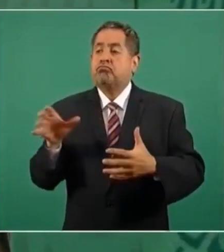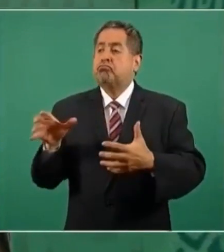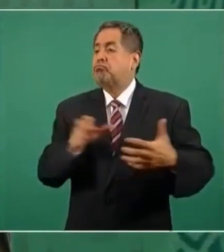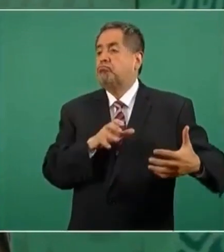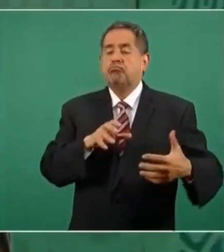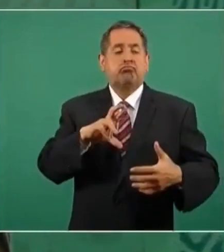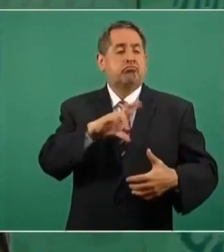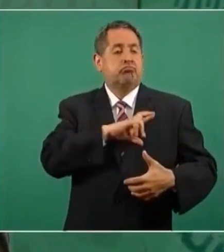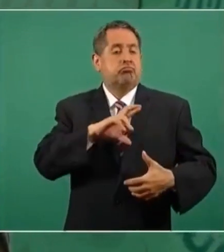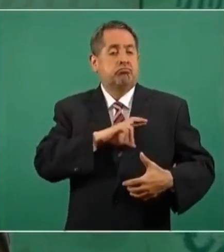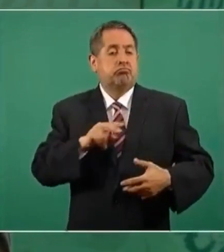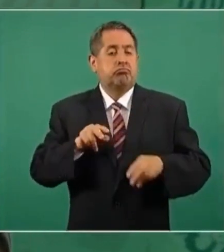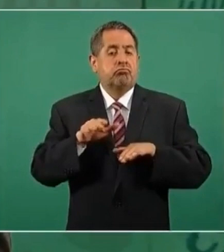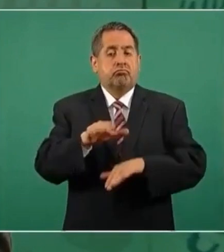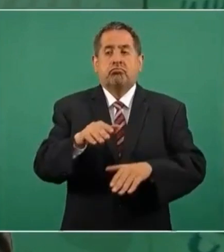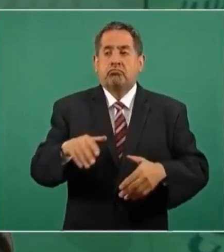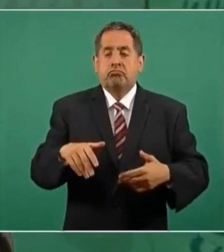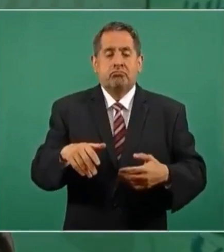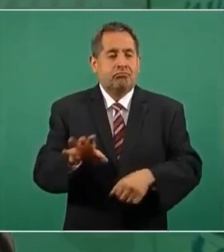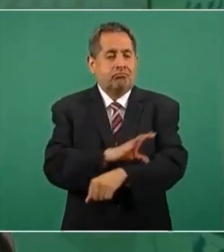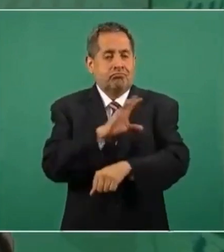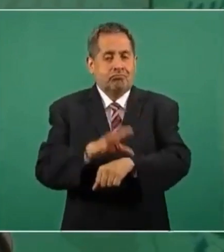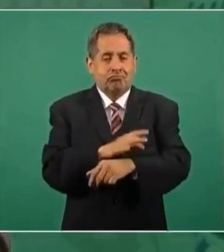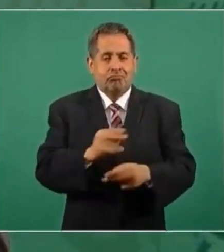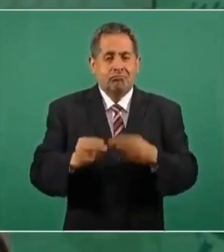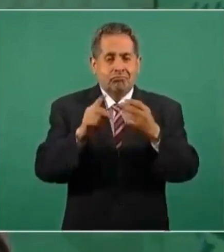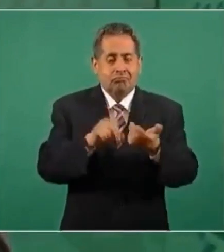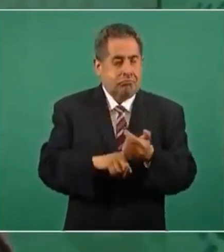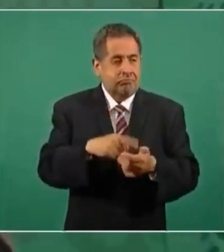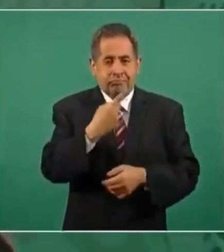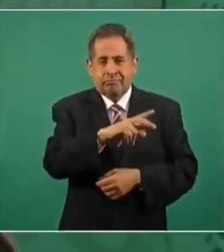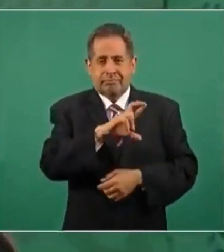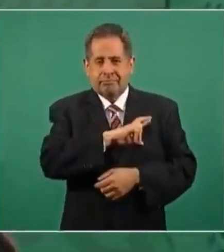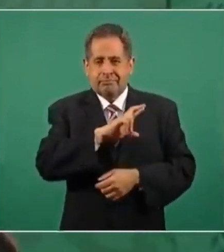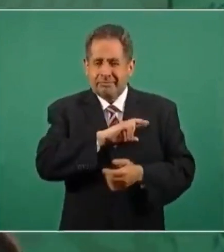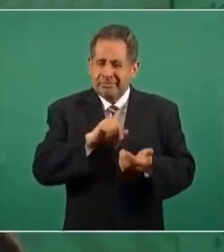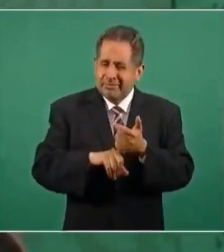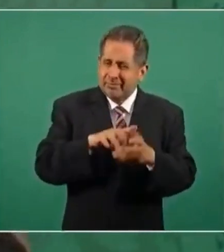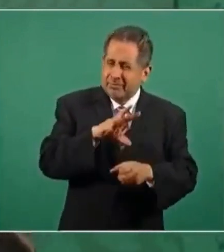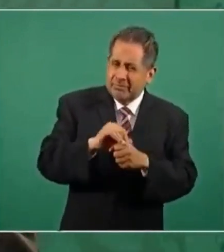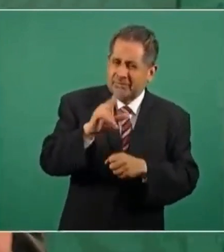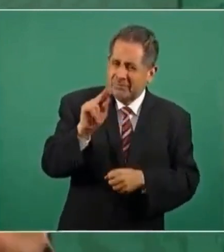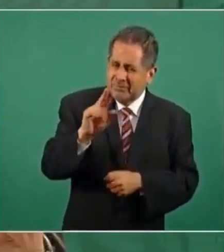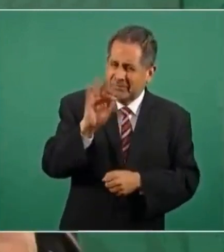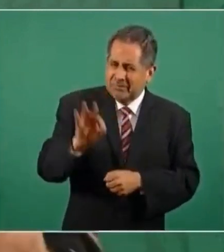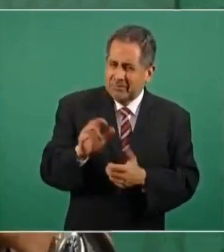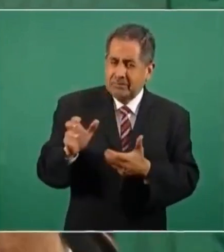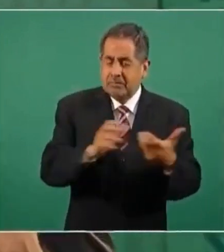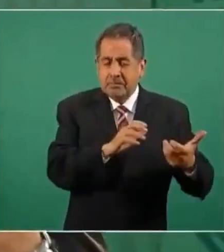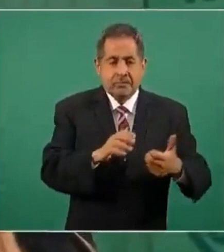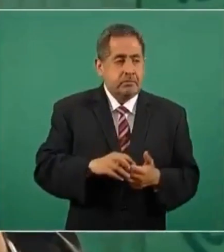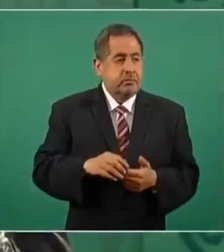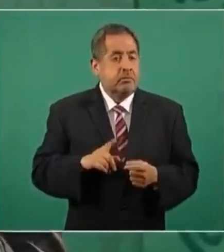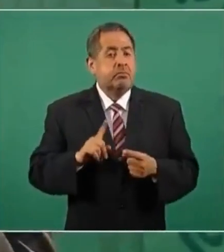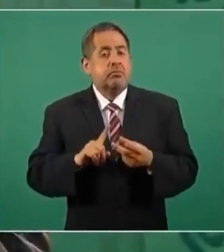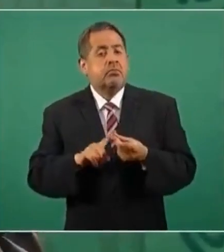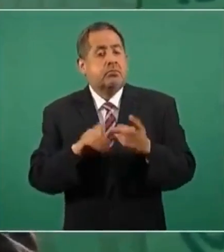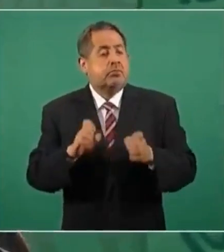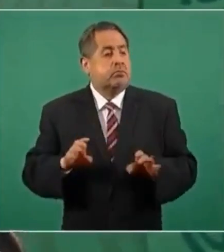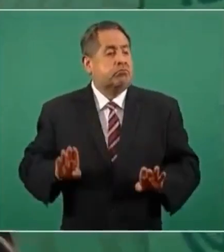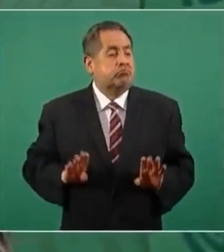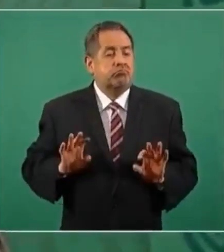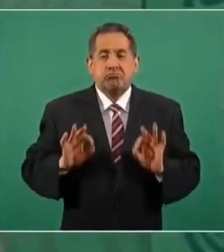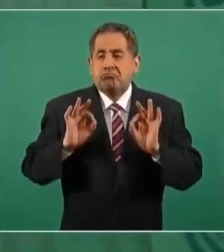industria eléctrica, o sea, los particulares, sin beneficios para